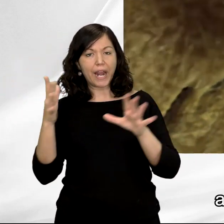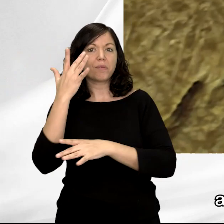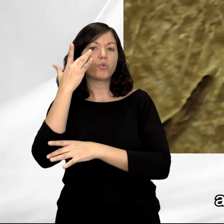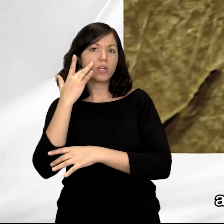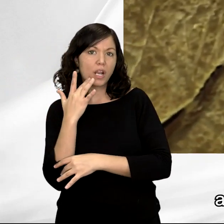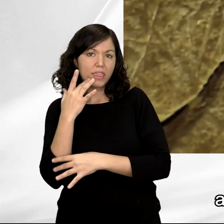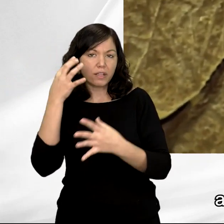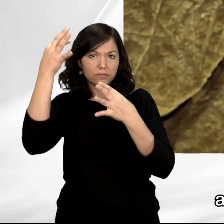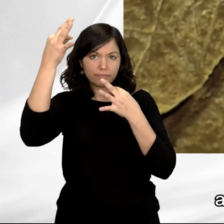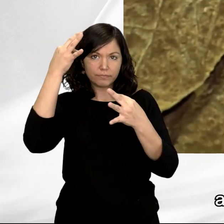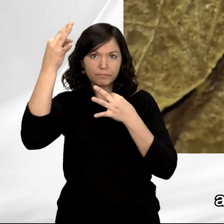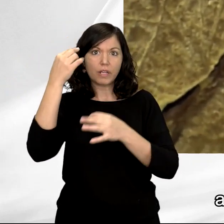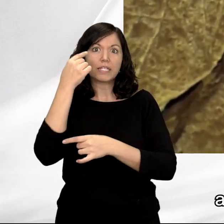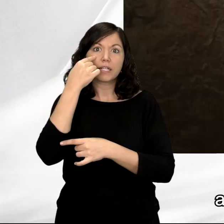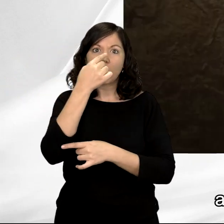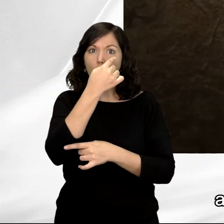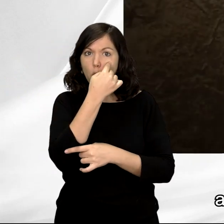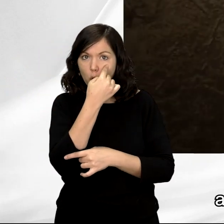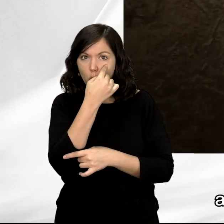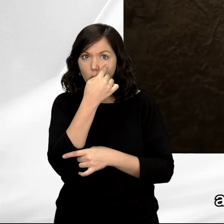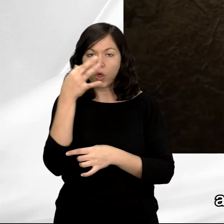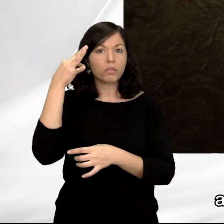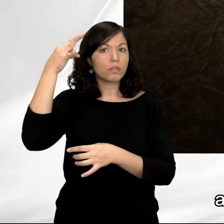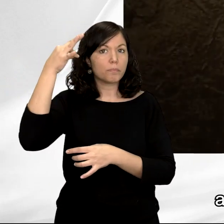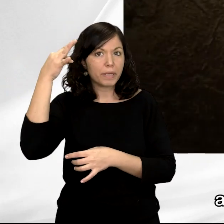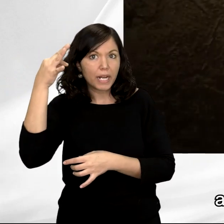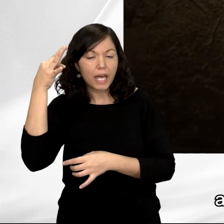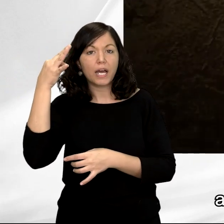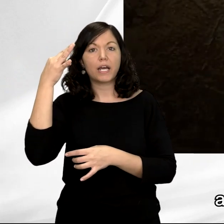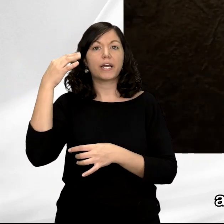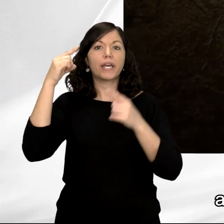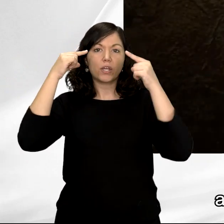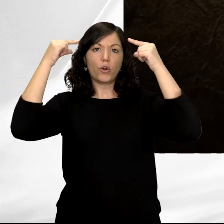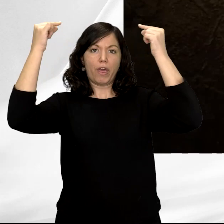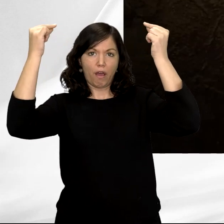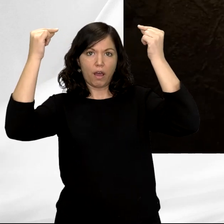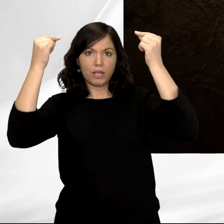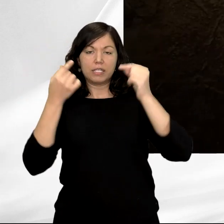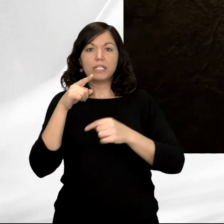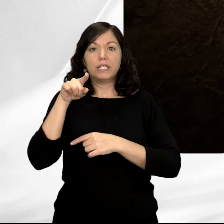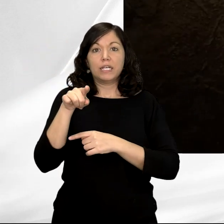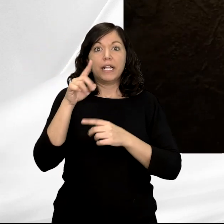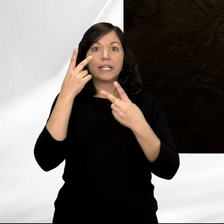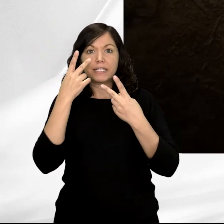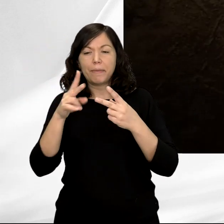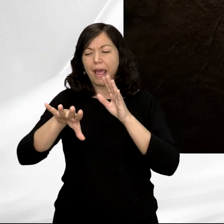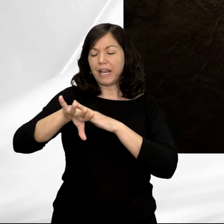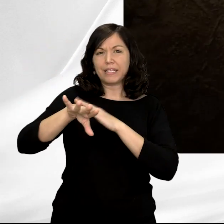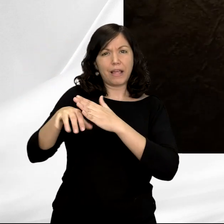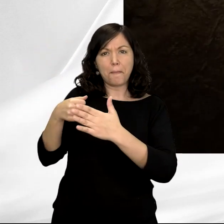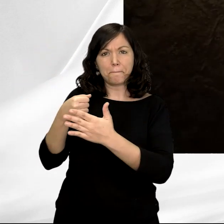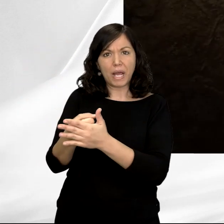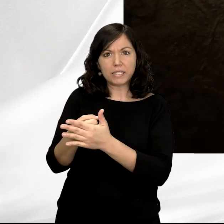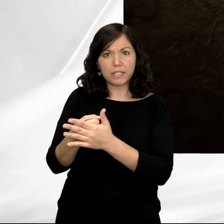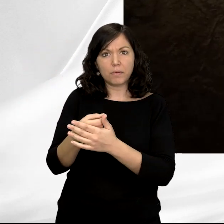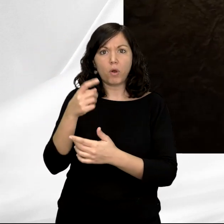esos detalles que alcanzan al ojo, al pelaje o a la representación de las orejas. El que está en el extremo derecho del todo tendría